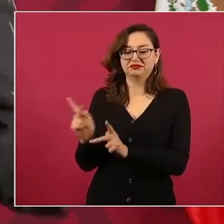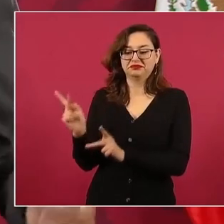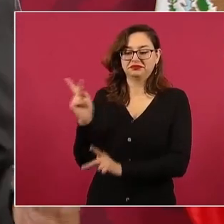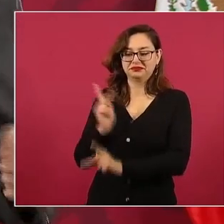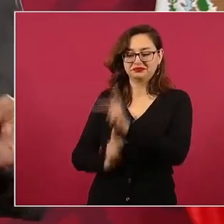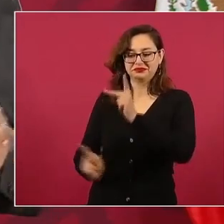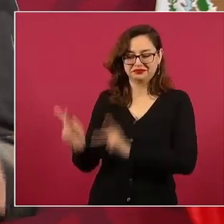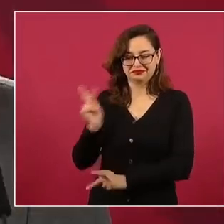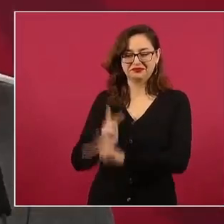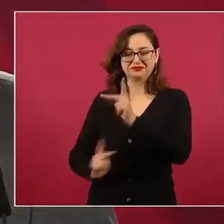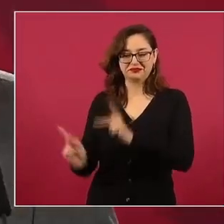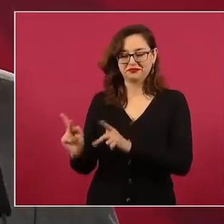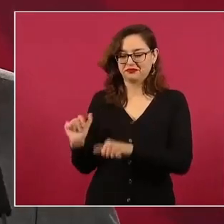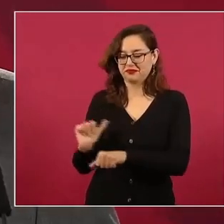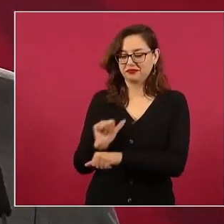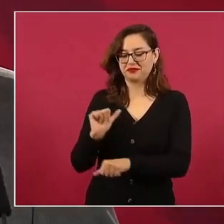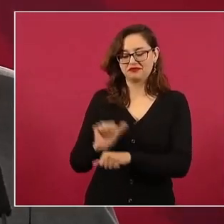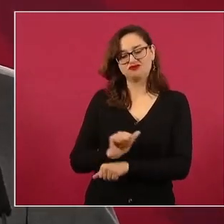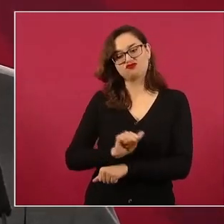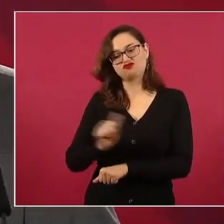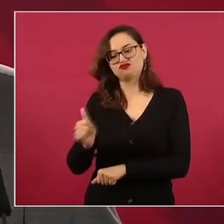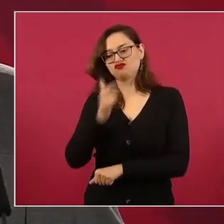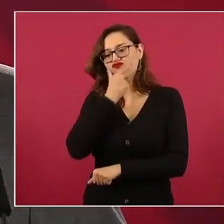iba yo con un compañero,